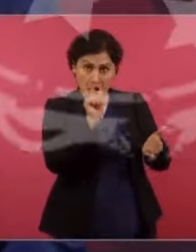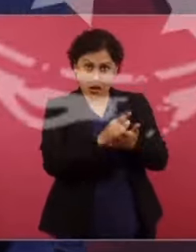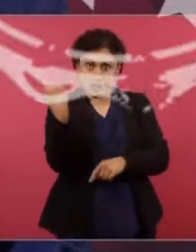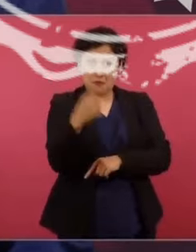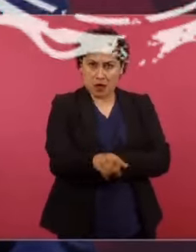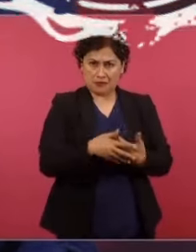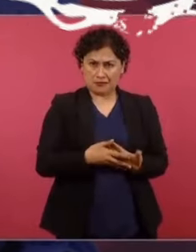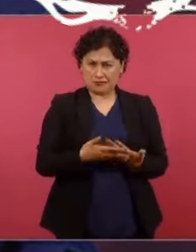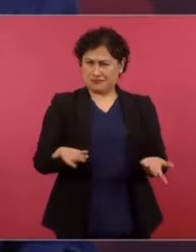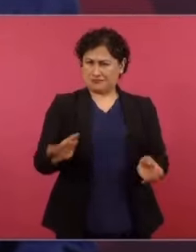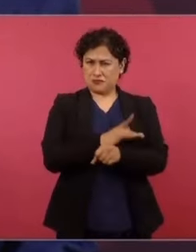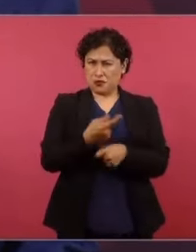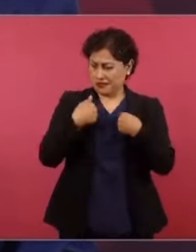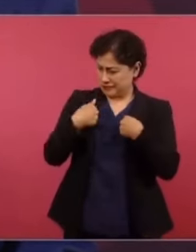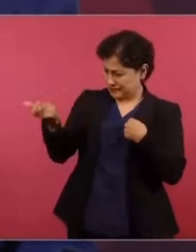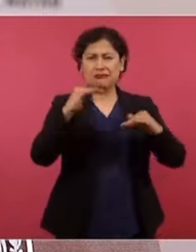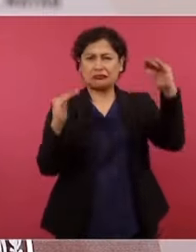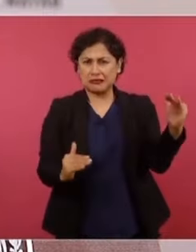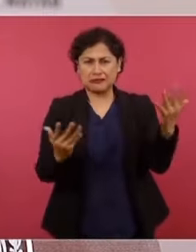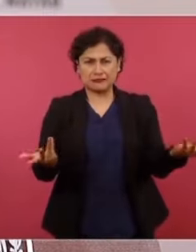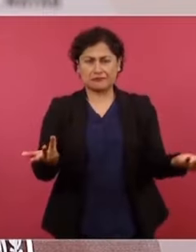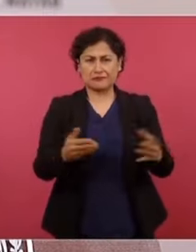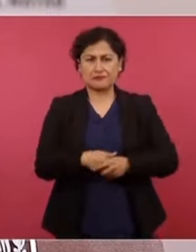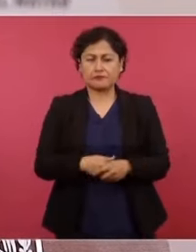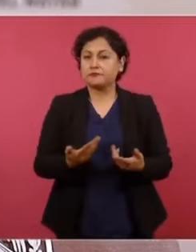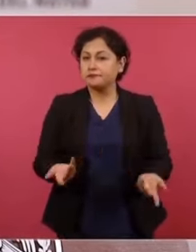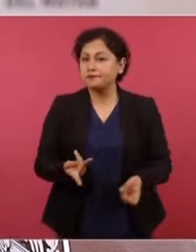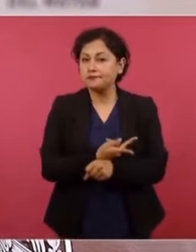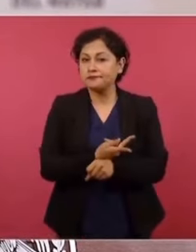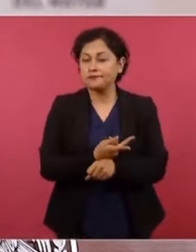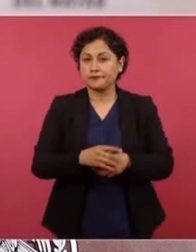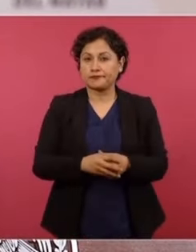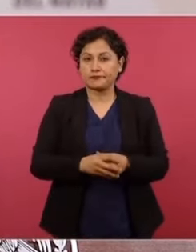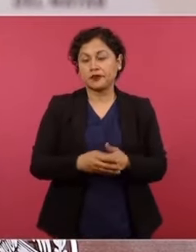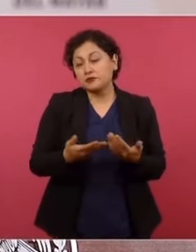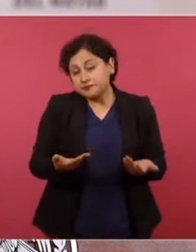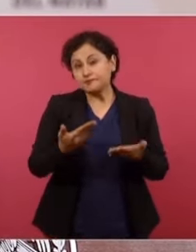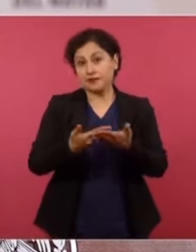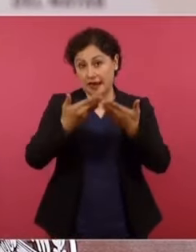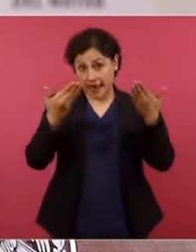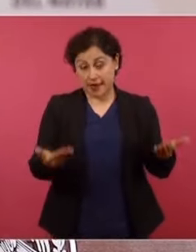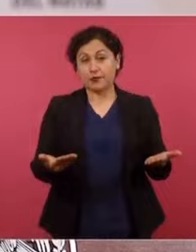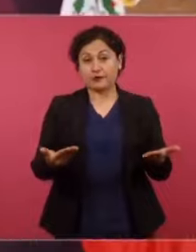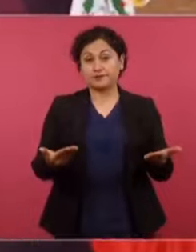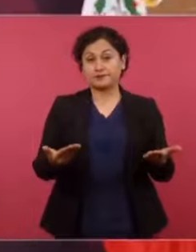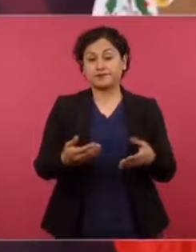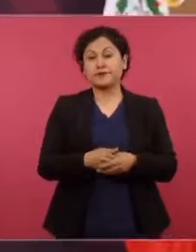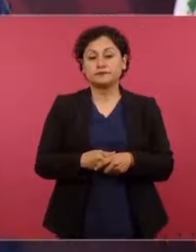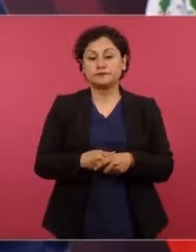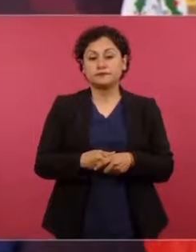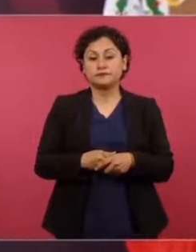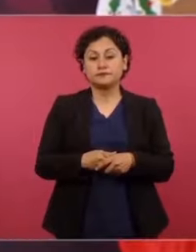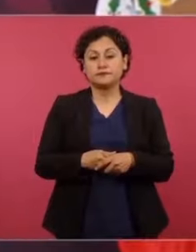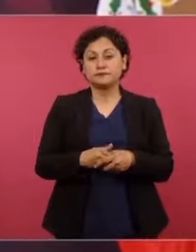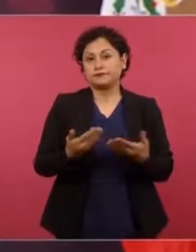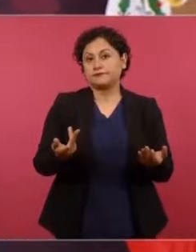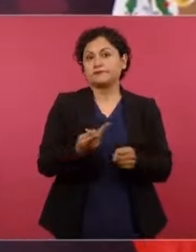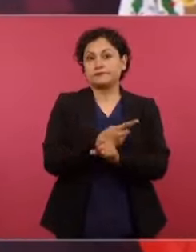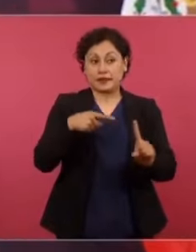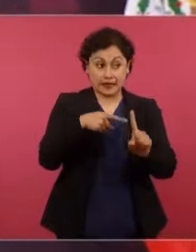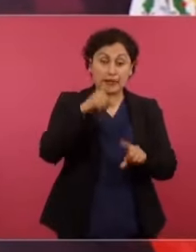¿Y por qué en estos casos 125 mil? Bueno, ¿qué pasa? Ahora, resulta que la señora